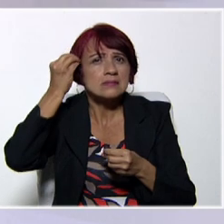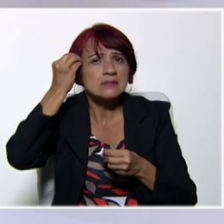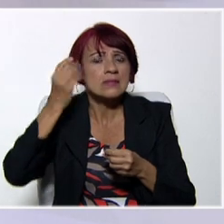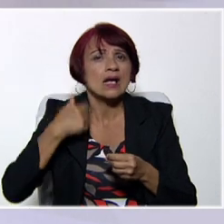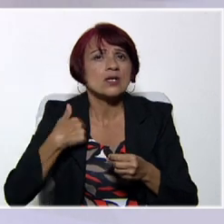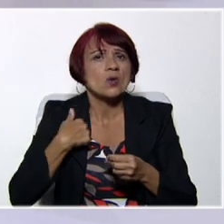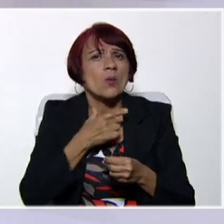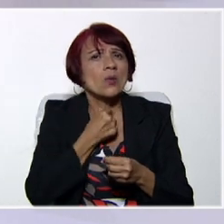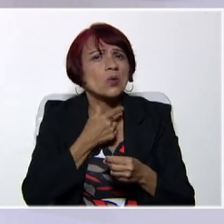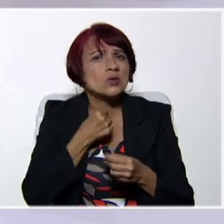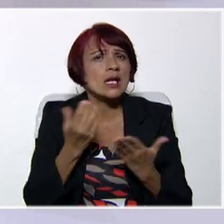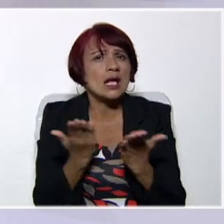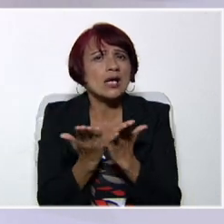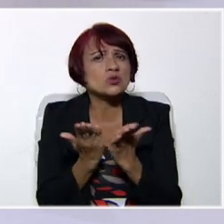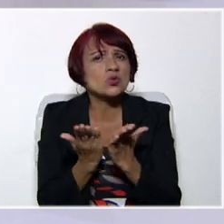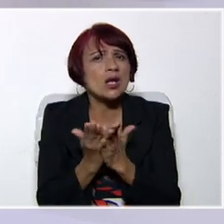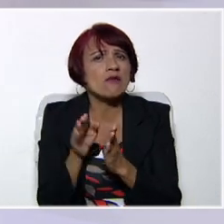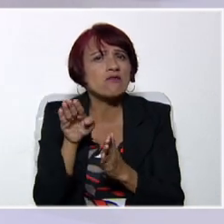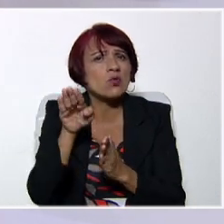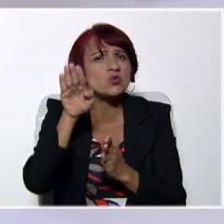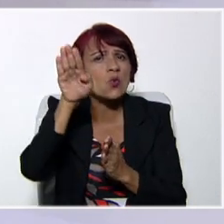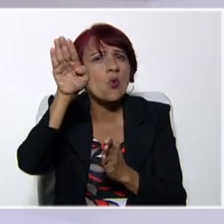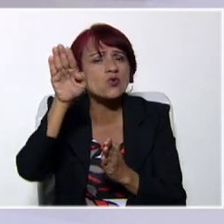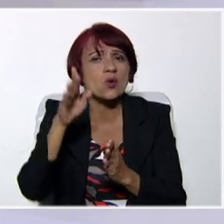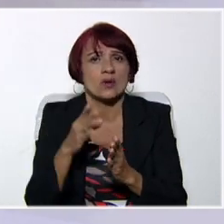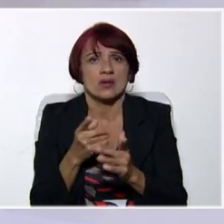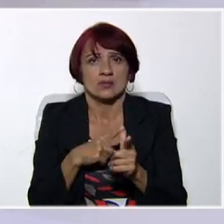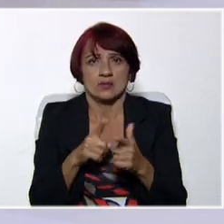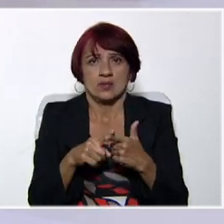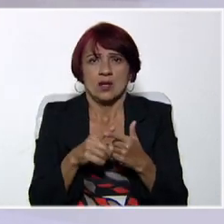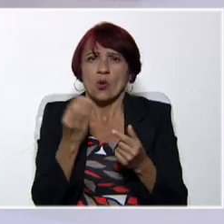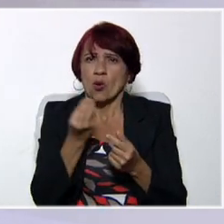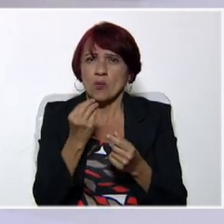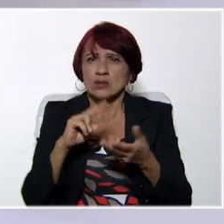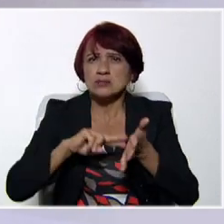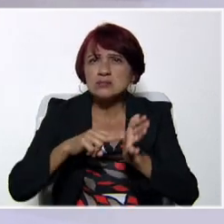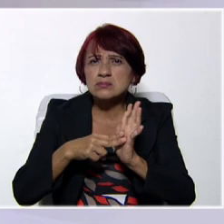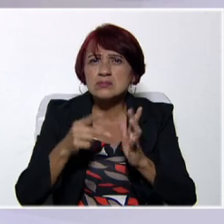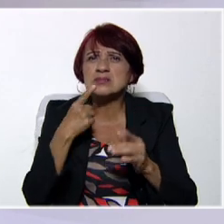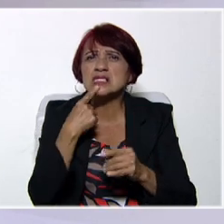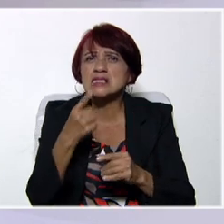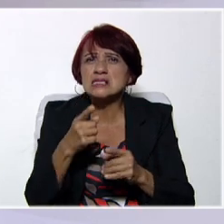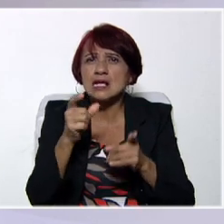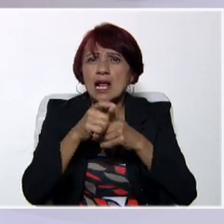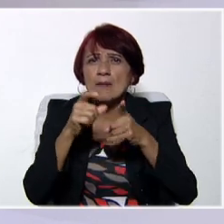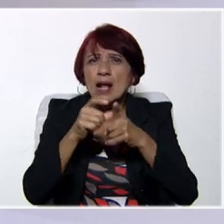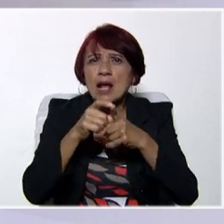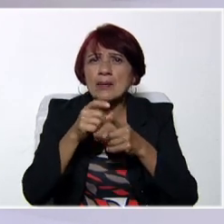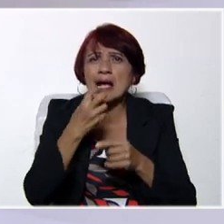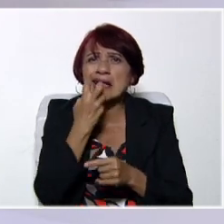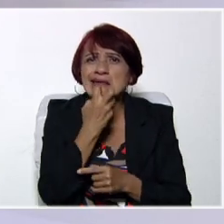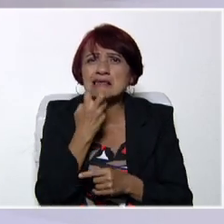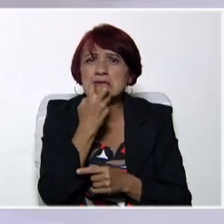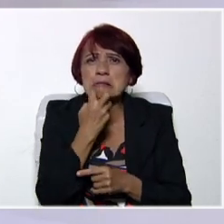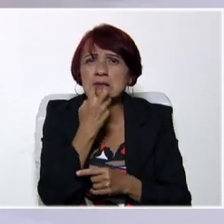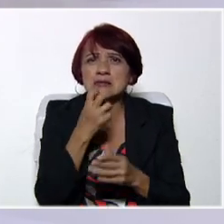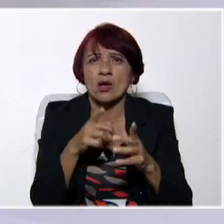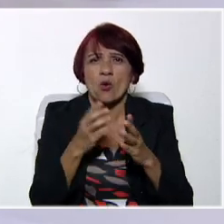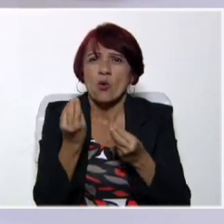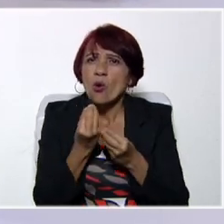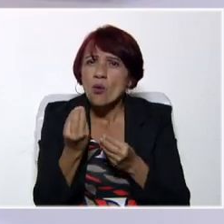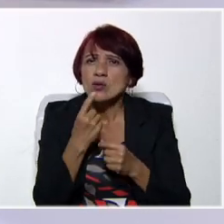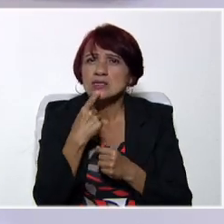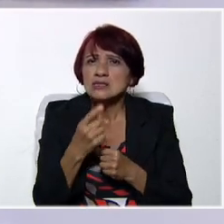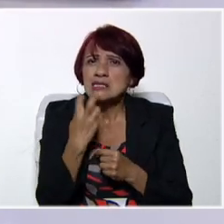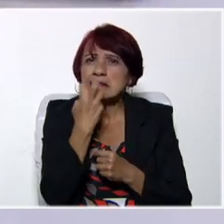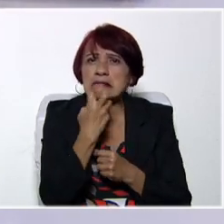alguna profesión. investiguen a ver cómo se dice en inglés y van a ver que los vamos a estar utilizando y va a ser muchísimo más